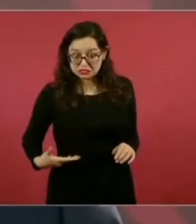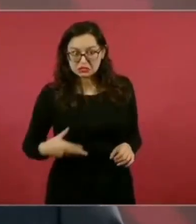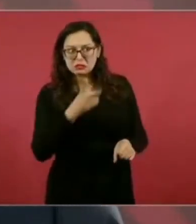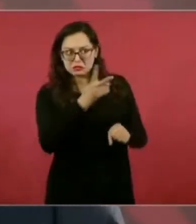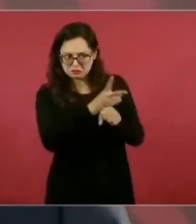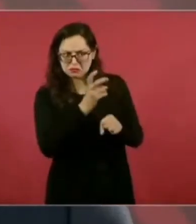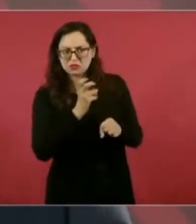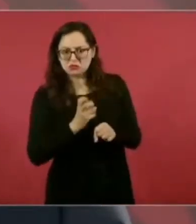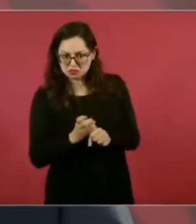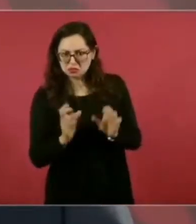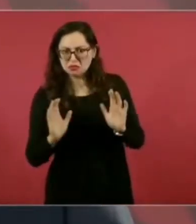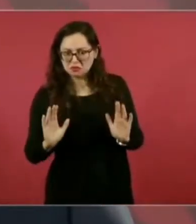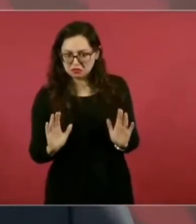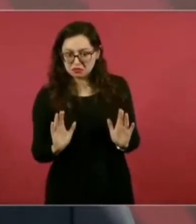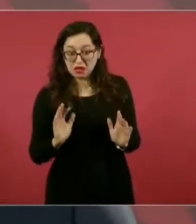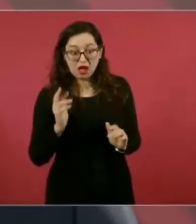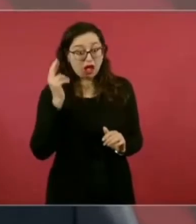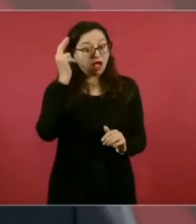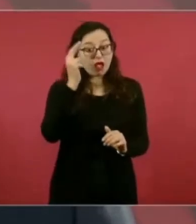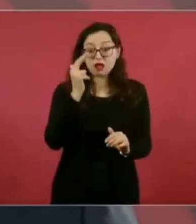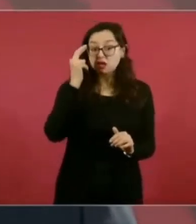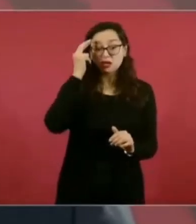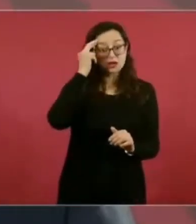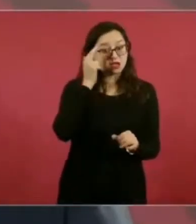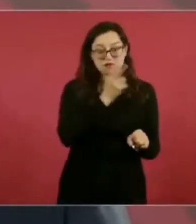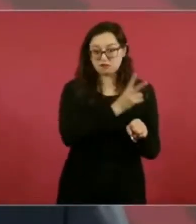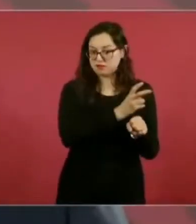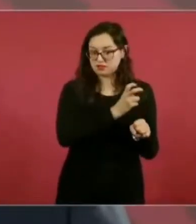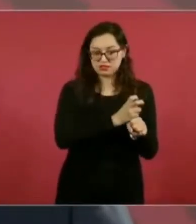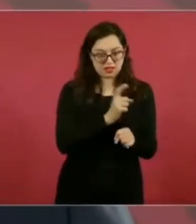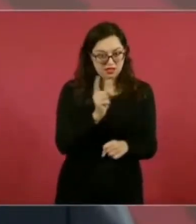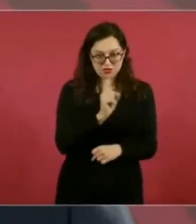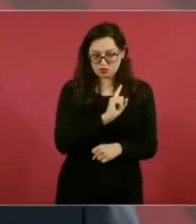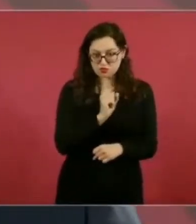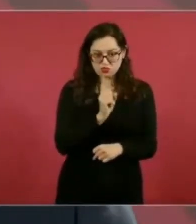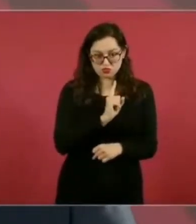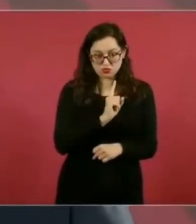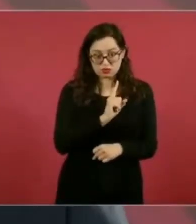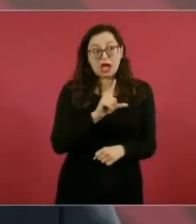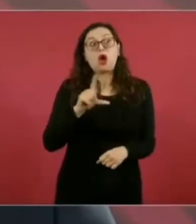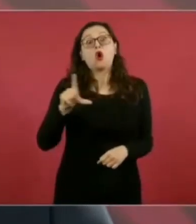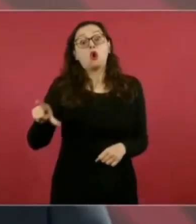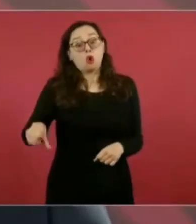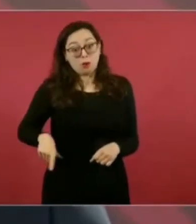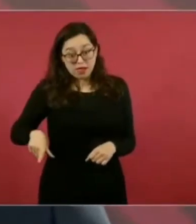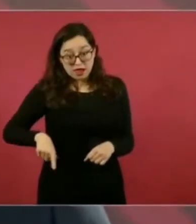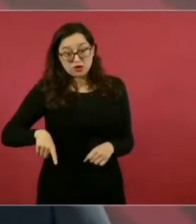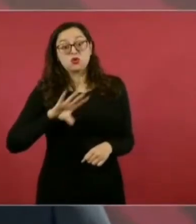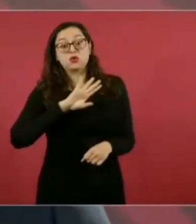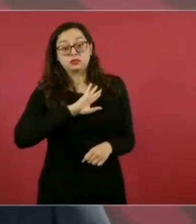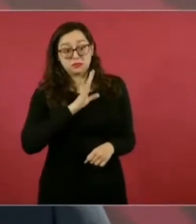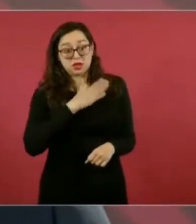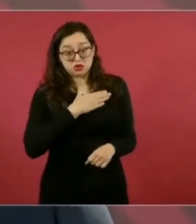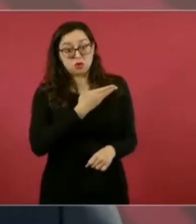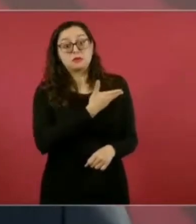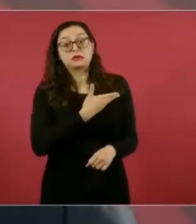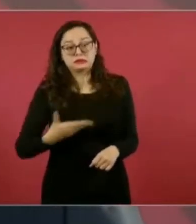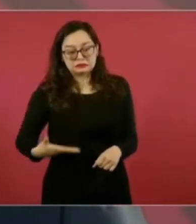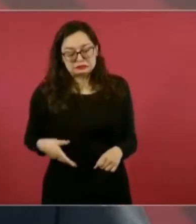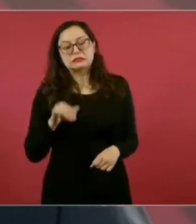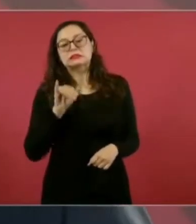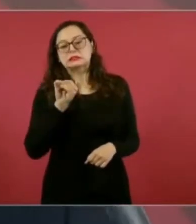invitó al presidente de España, se invitó al gobierno de España. Pero